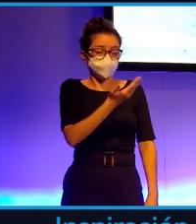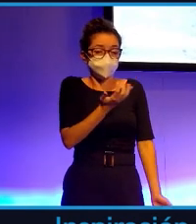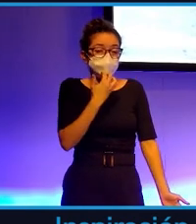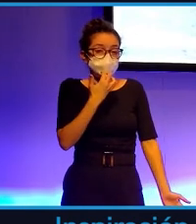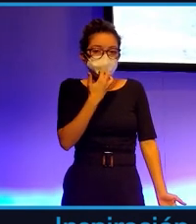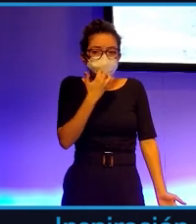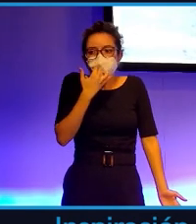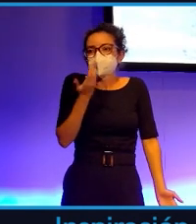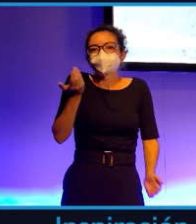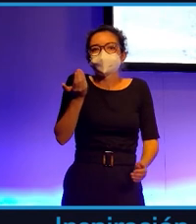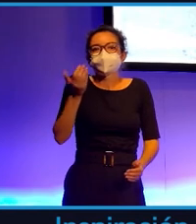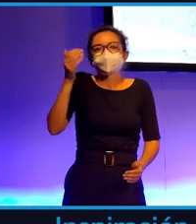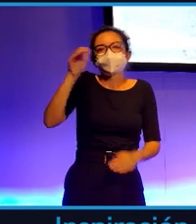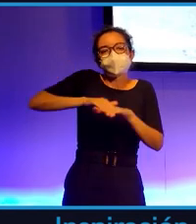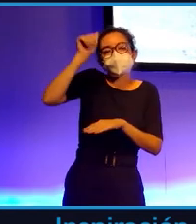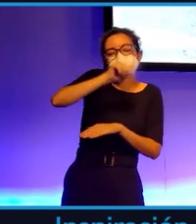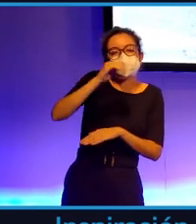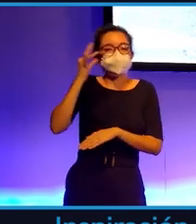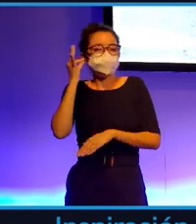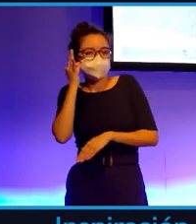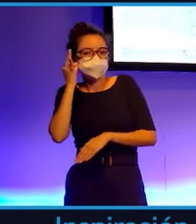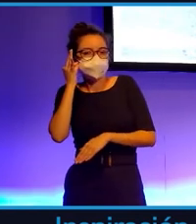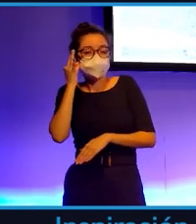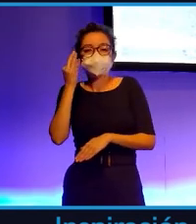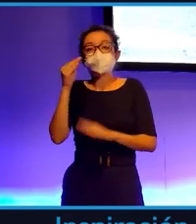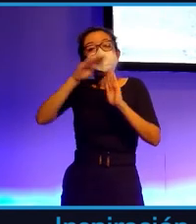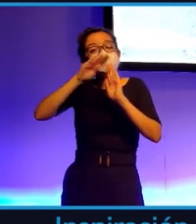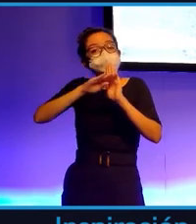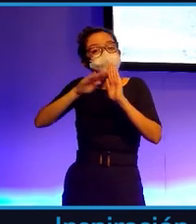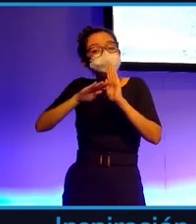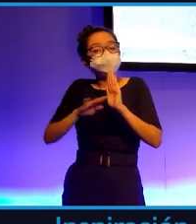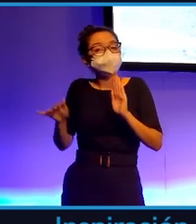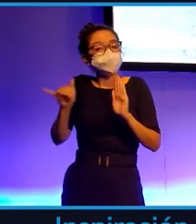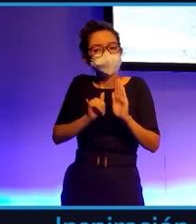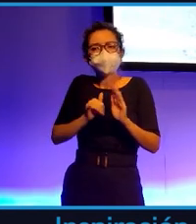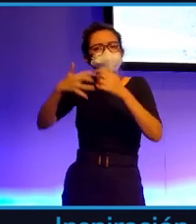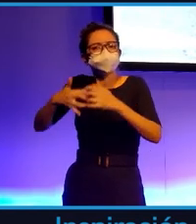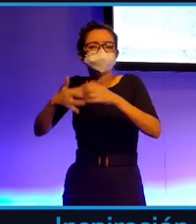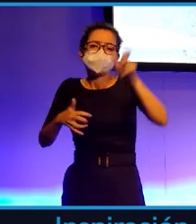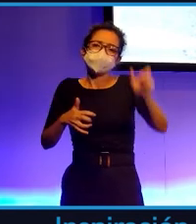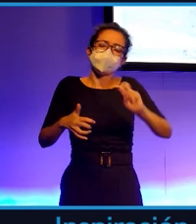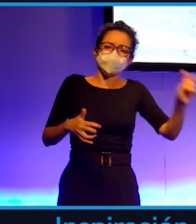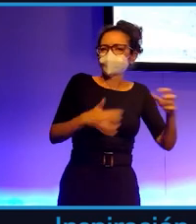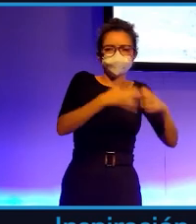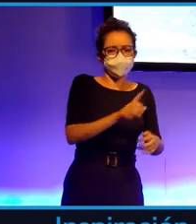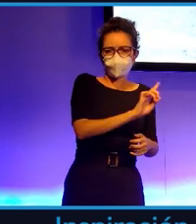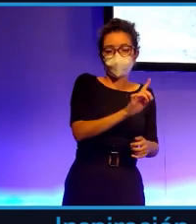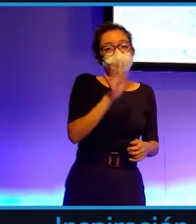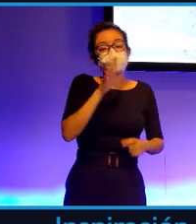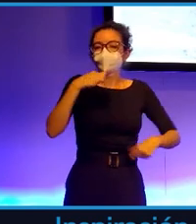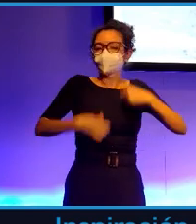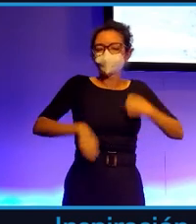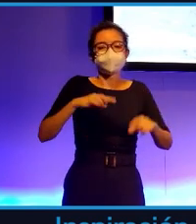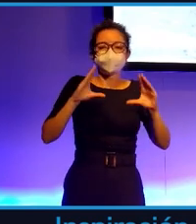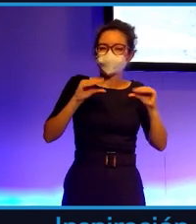dieta a un amigo o a una amiga le funciona y a uno mismo no, porque no todos metabolizamos de la misma forma las grasas, los